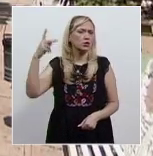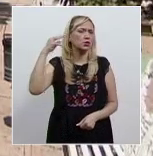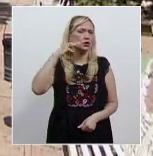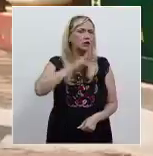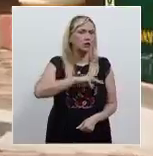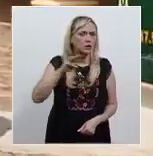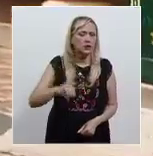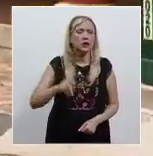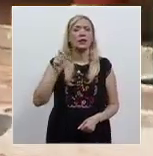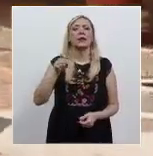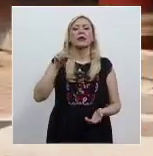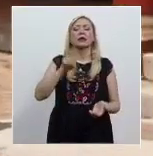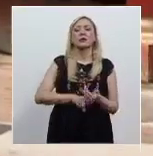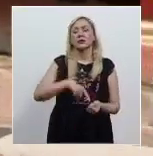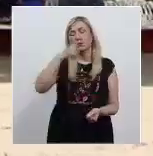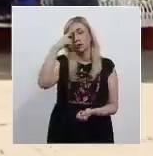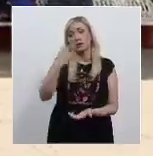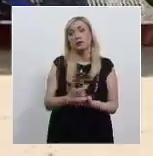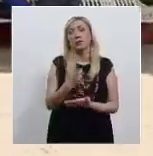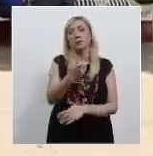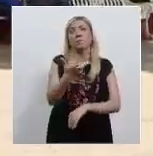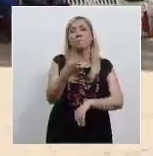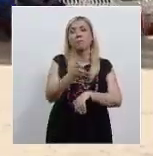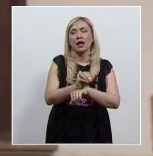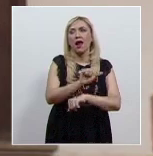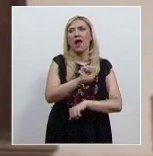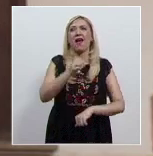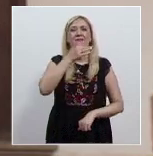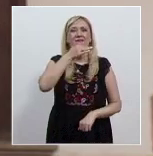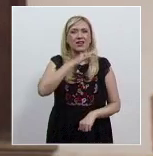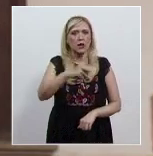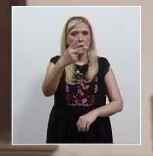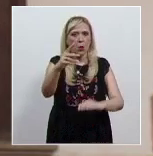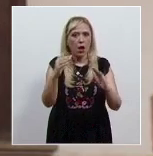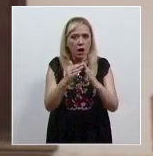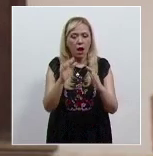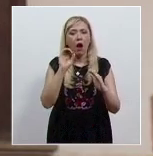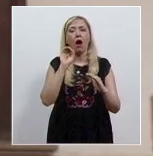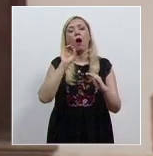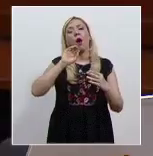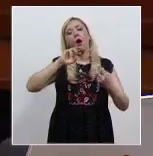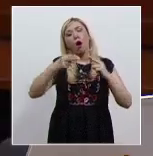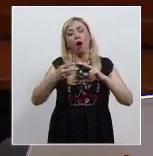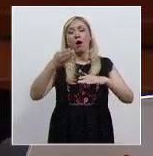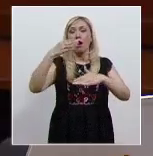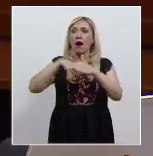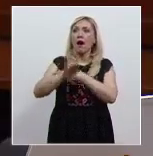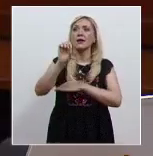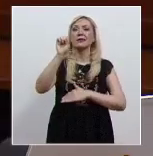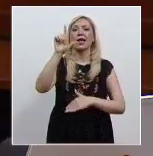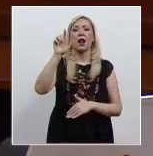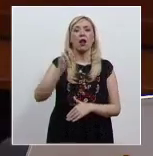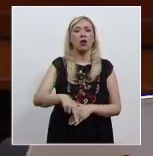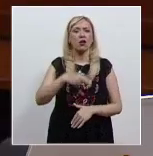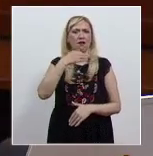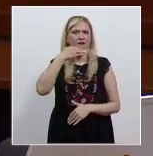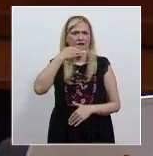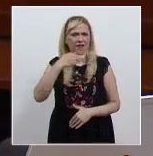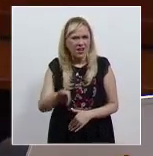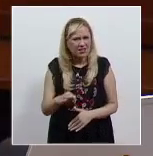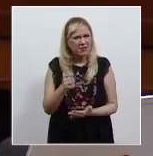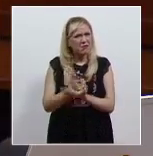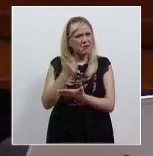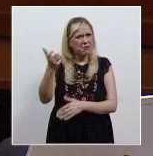entre ellas las que establecían cobros por los permisos para fiestas particulares y actos en salones de alquiler. Vulneran de forma injustificada